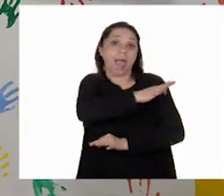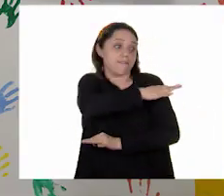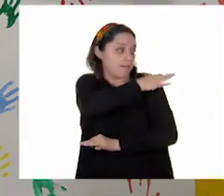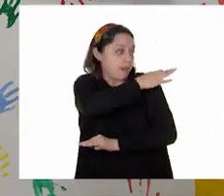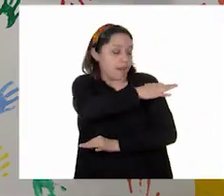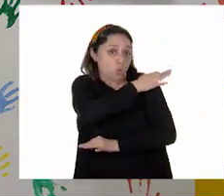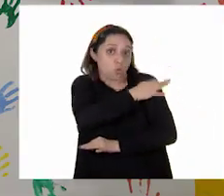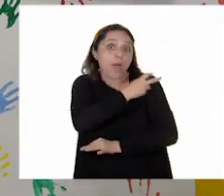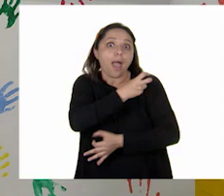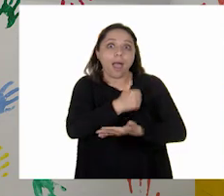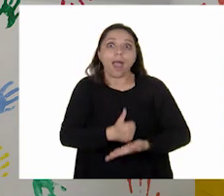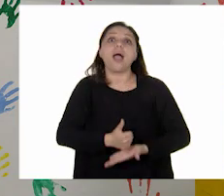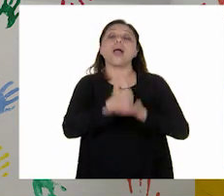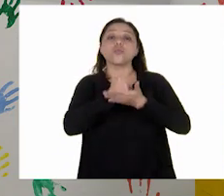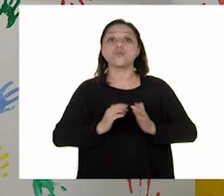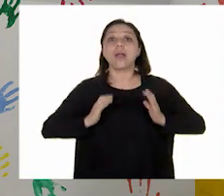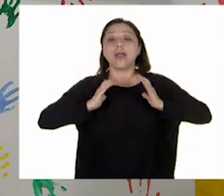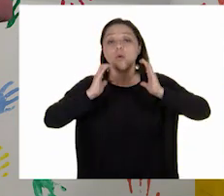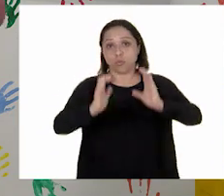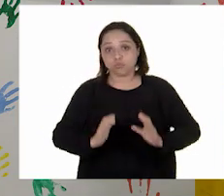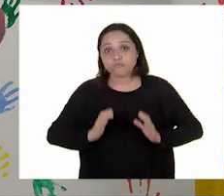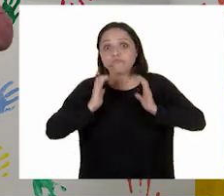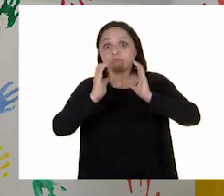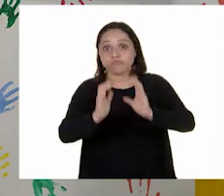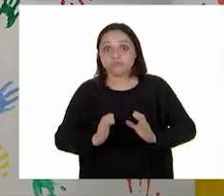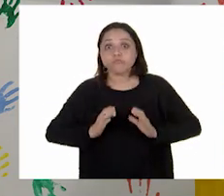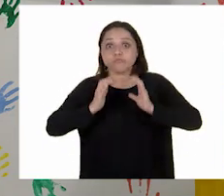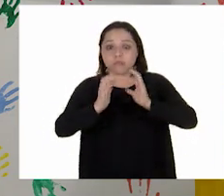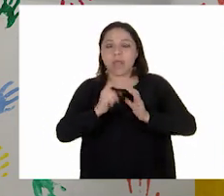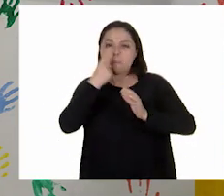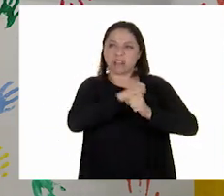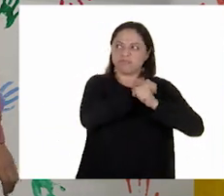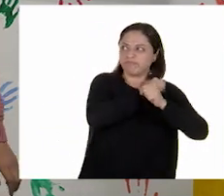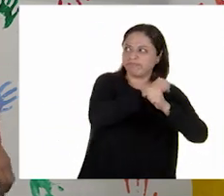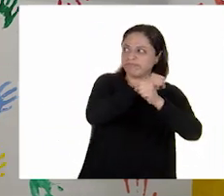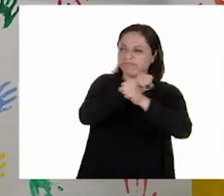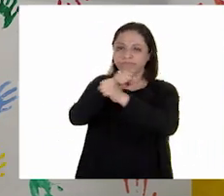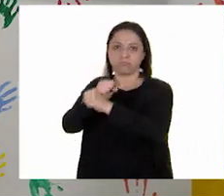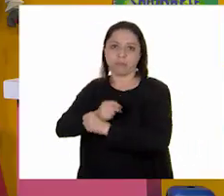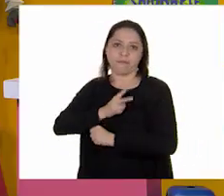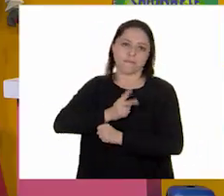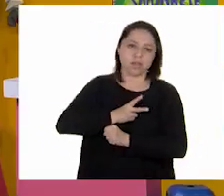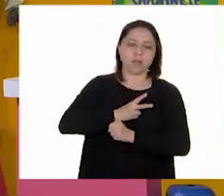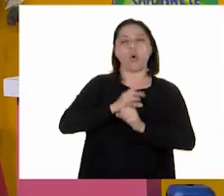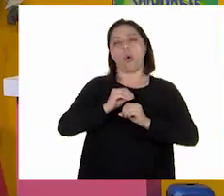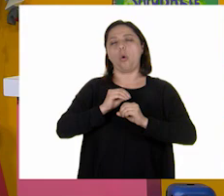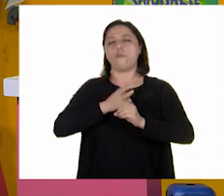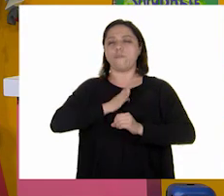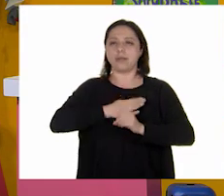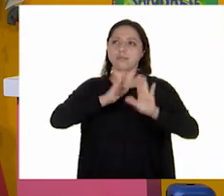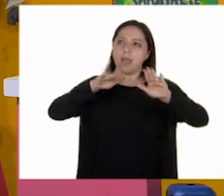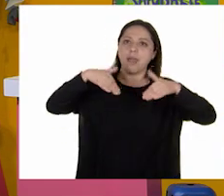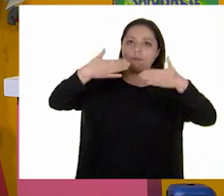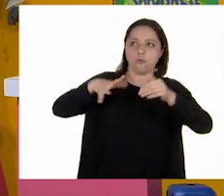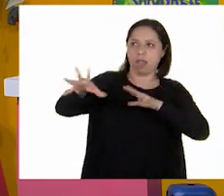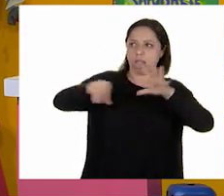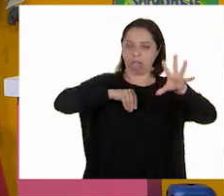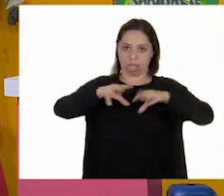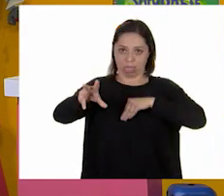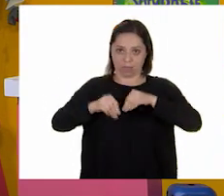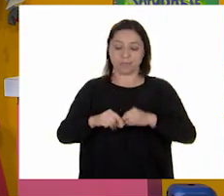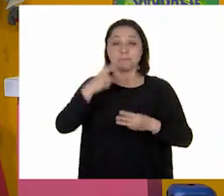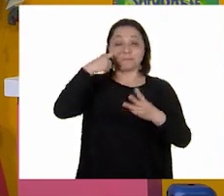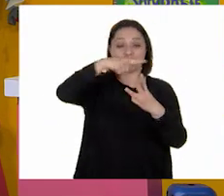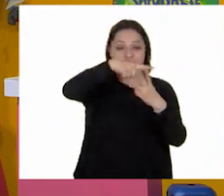parte del cuidado que necesitamos ante esos virus y esas bacterias. Así es. Vamos a escuchar a tres alumnos que nos